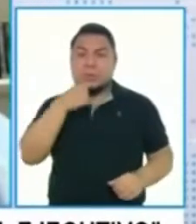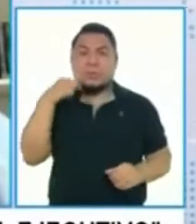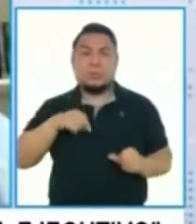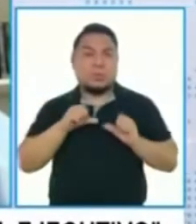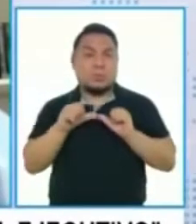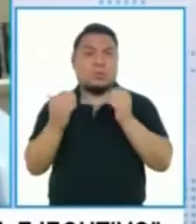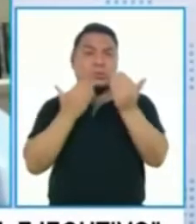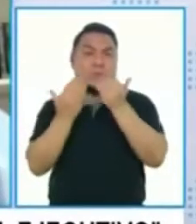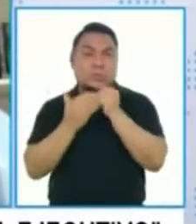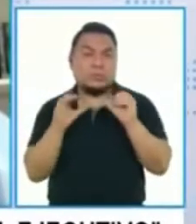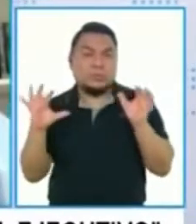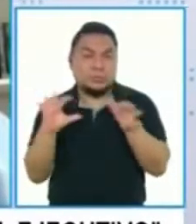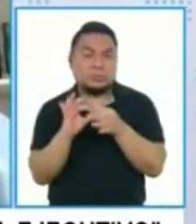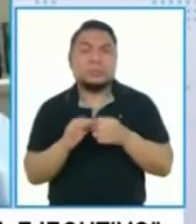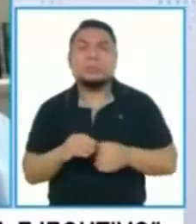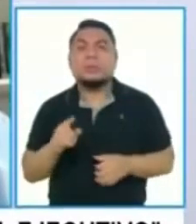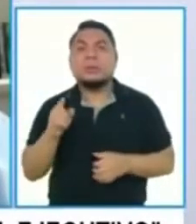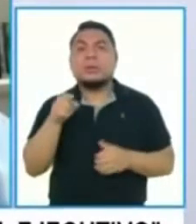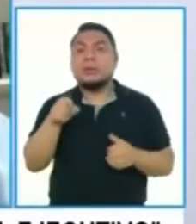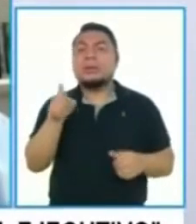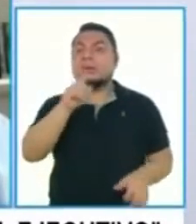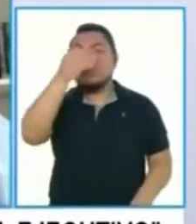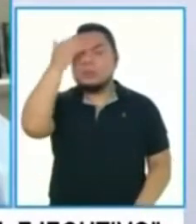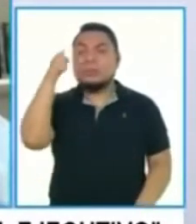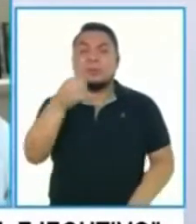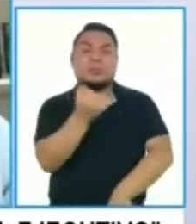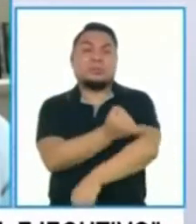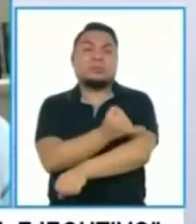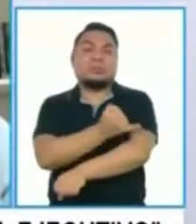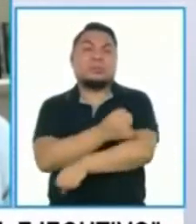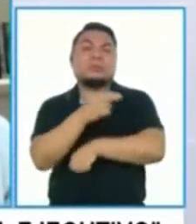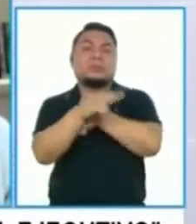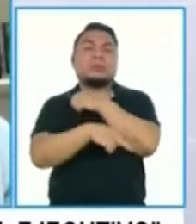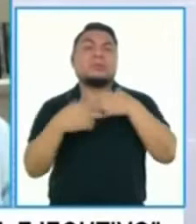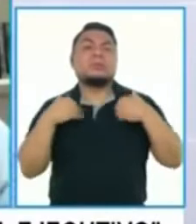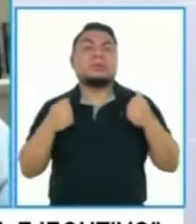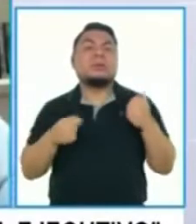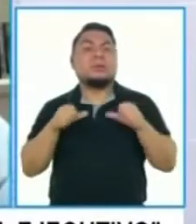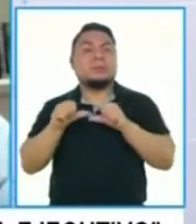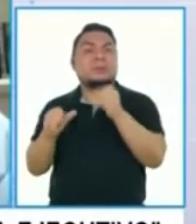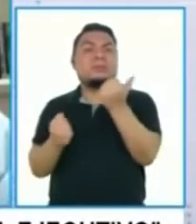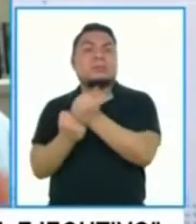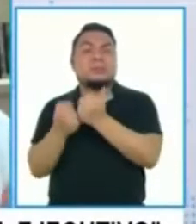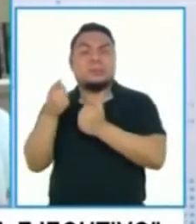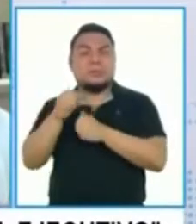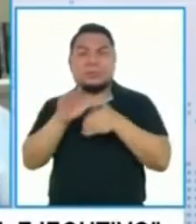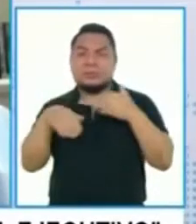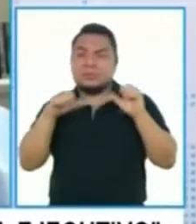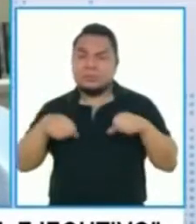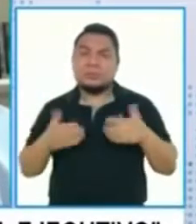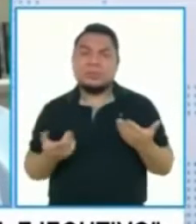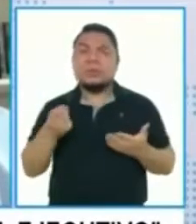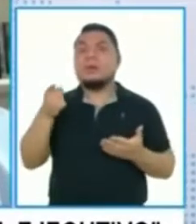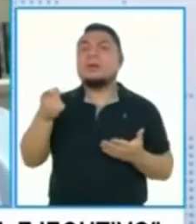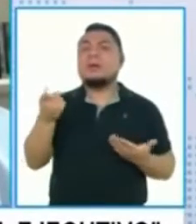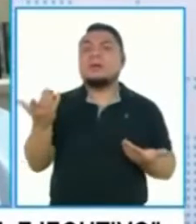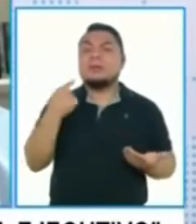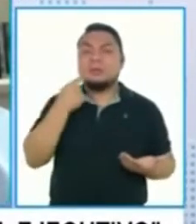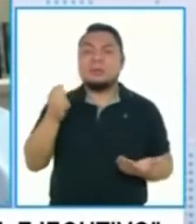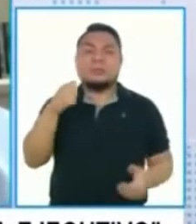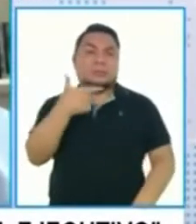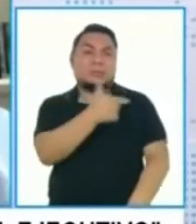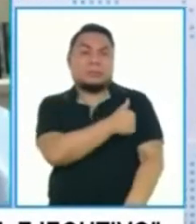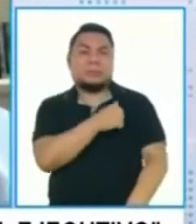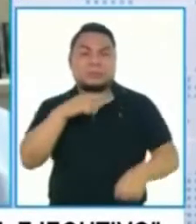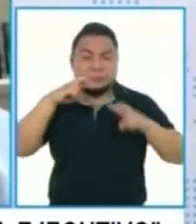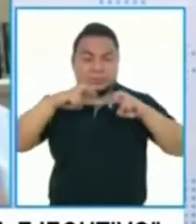Y también, no hay que olvidar, el Instituto Nacional de Salud sigue apoyando, en la medida de sus posibilidades, a las vacunas